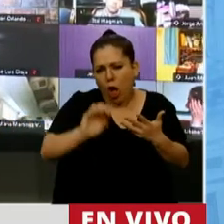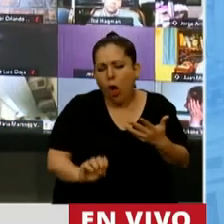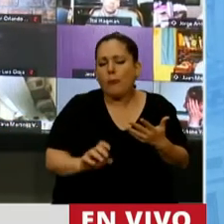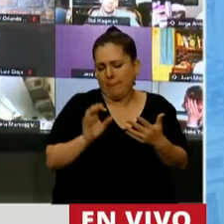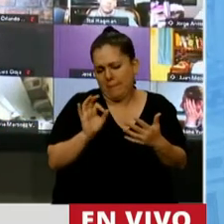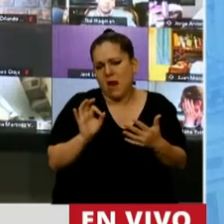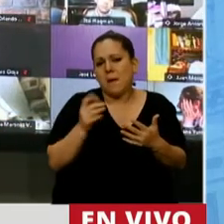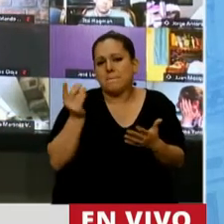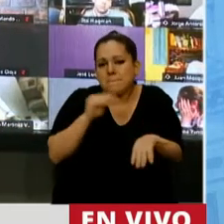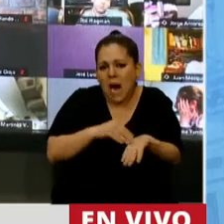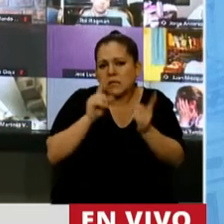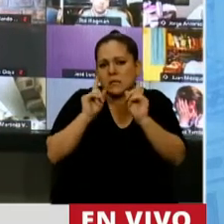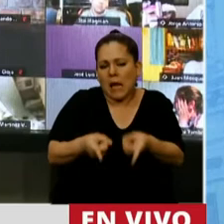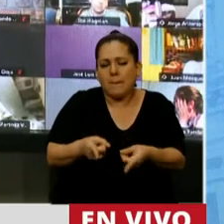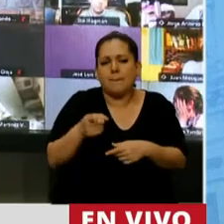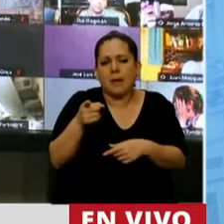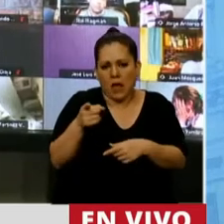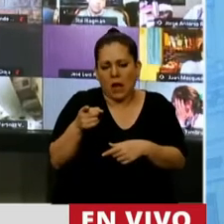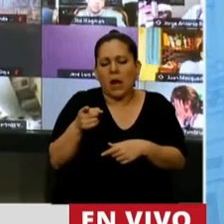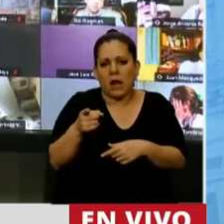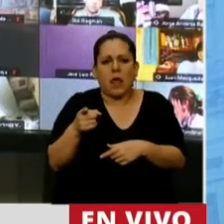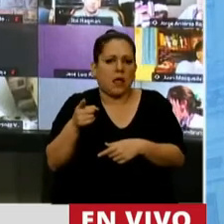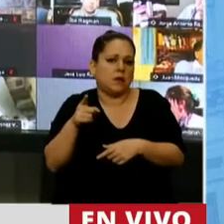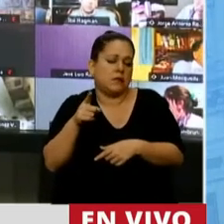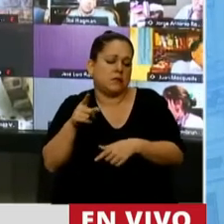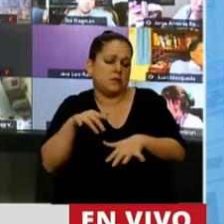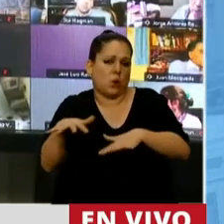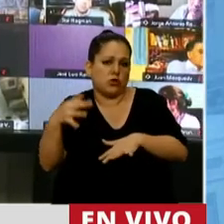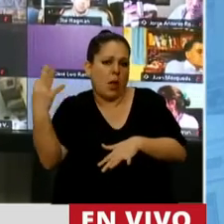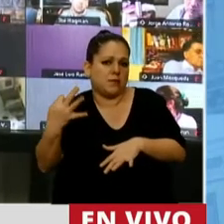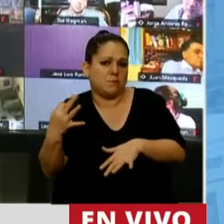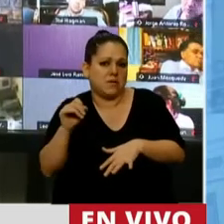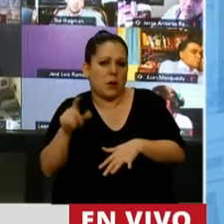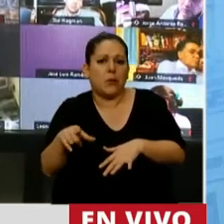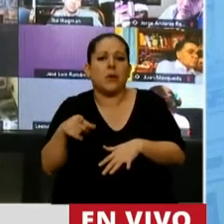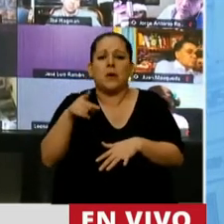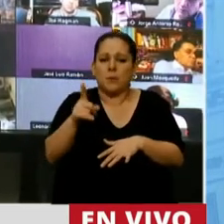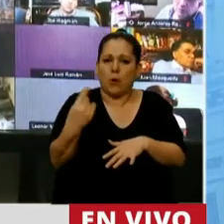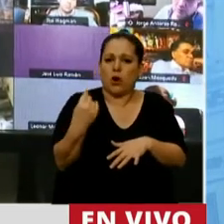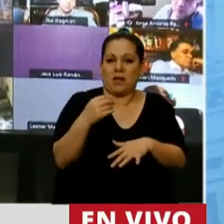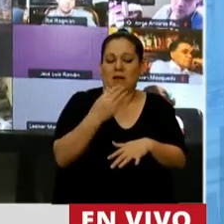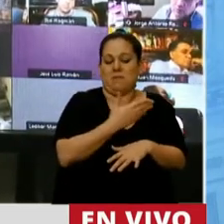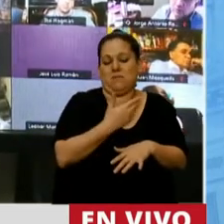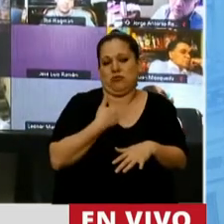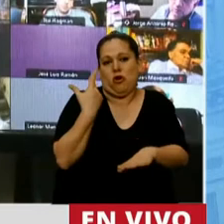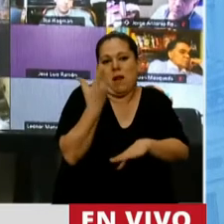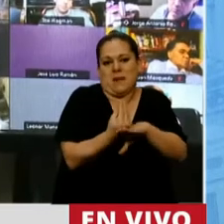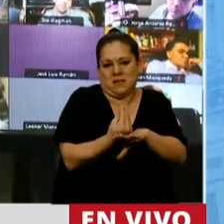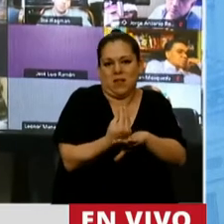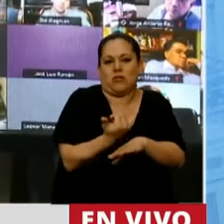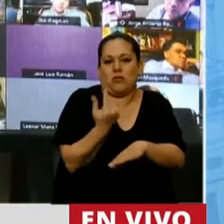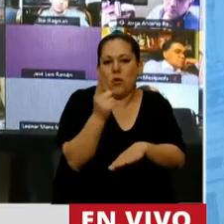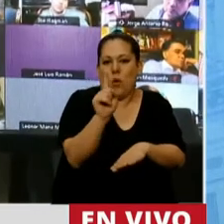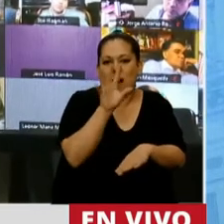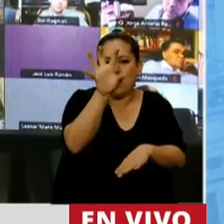además el caso especial, porque represento a la provincia de San Luis y tenemos tres